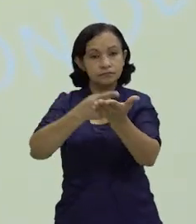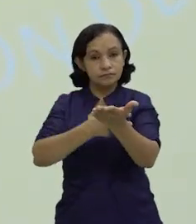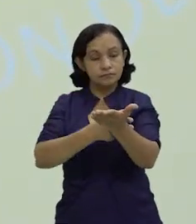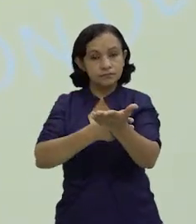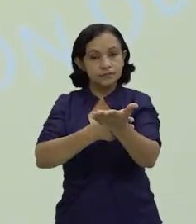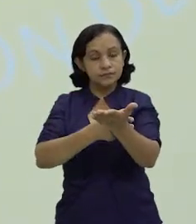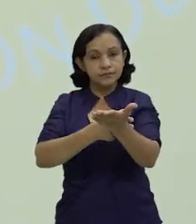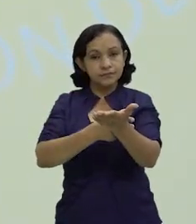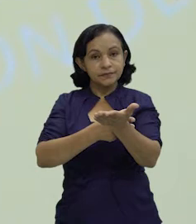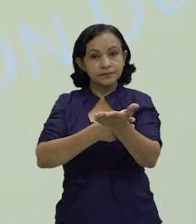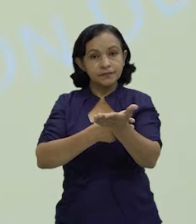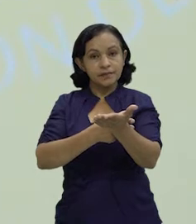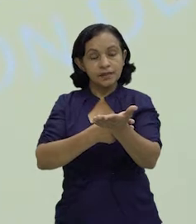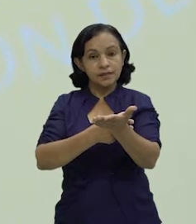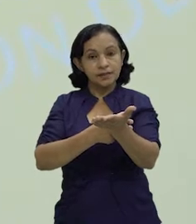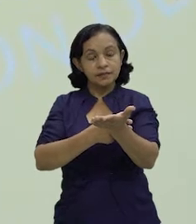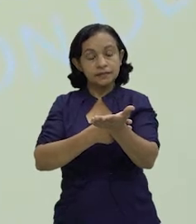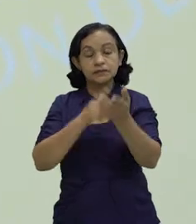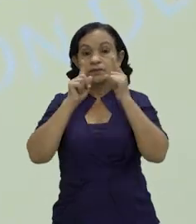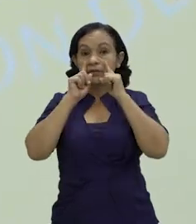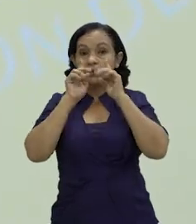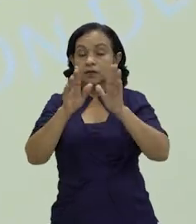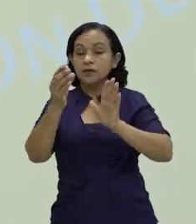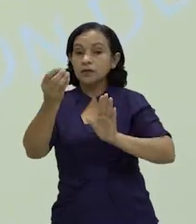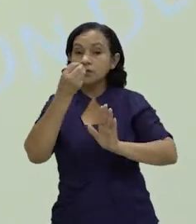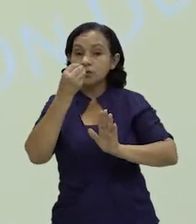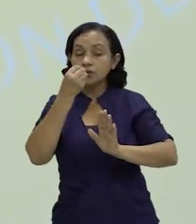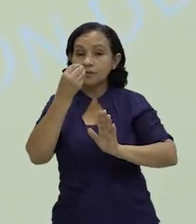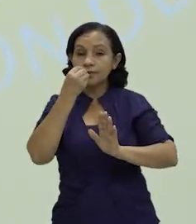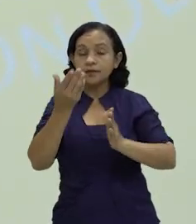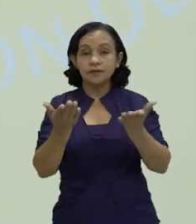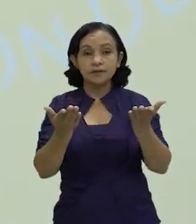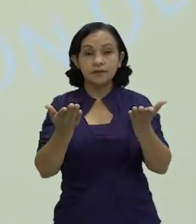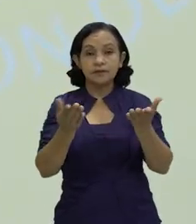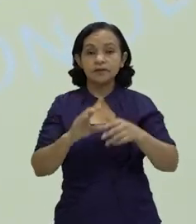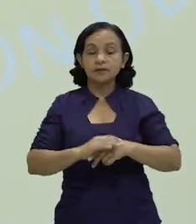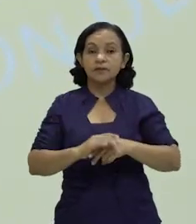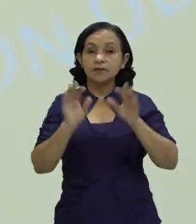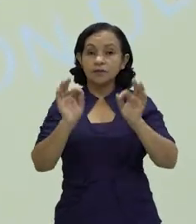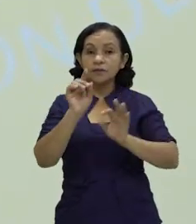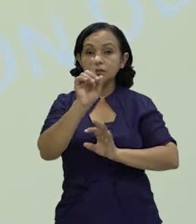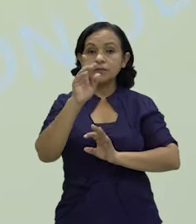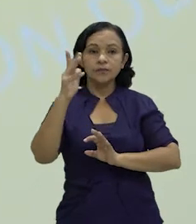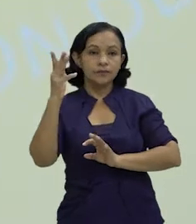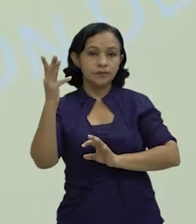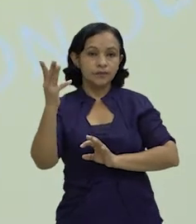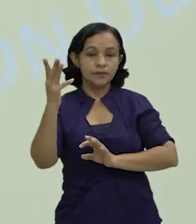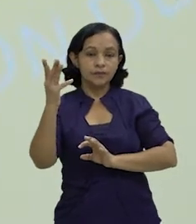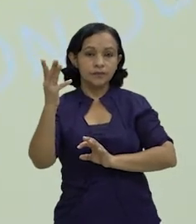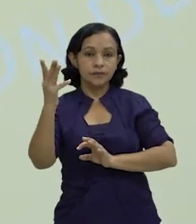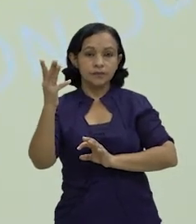proyecto de emergencia alimentaria COVID-19